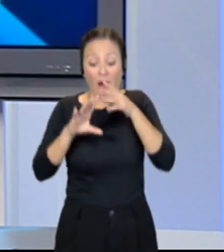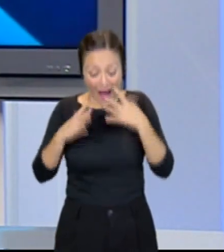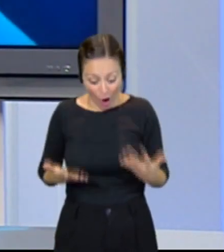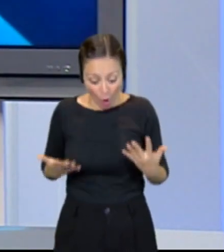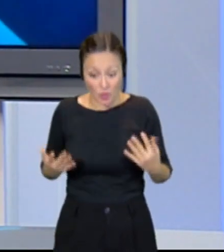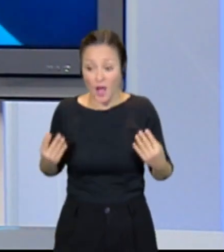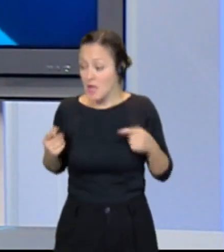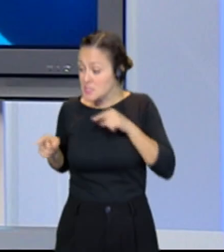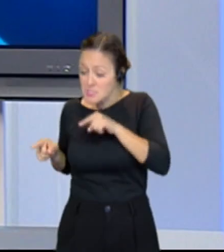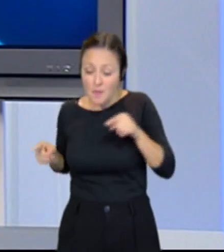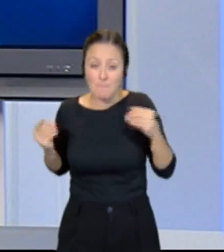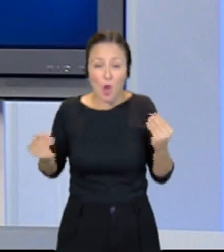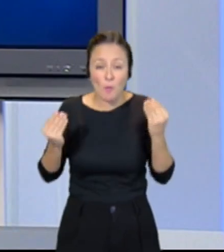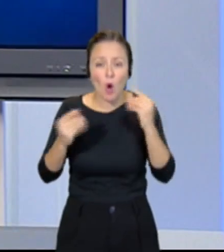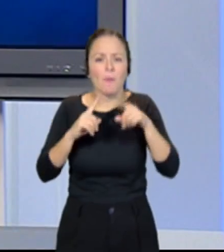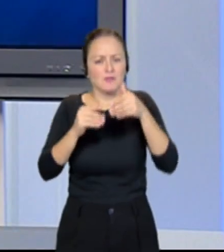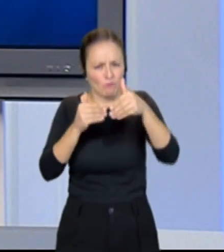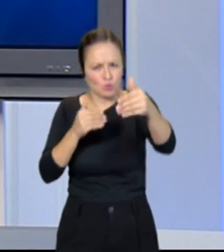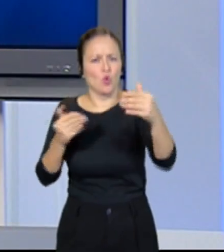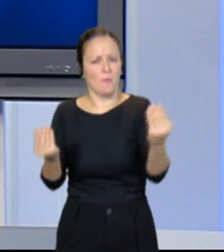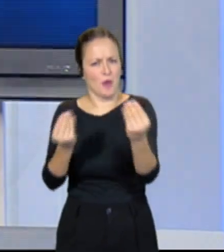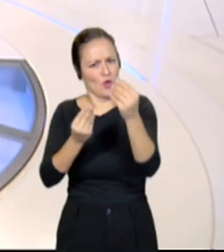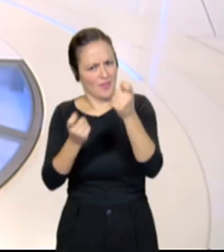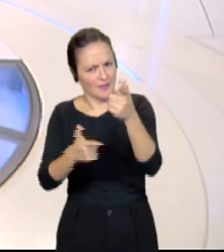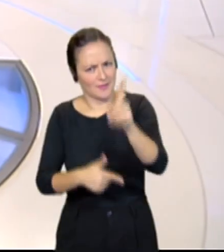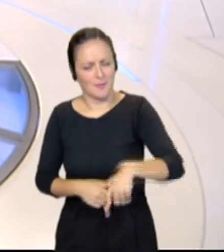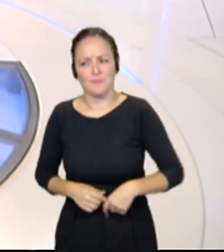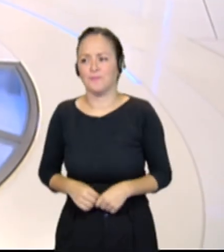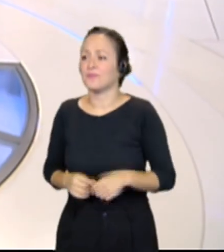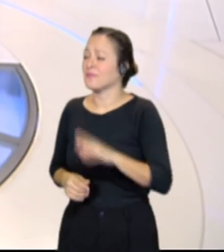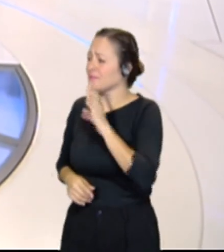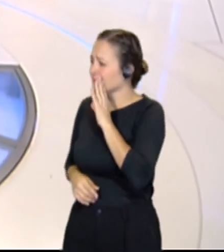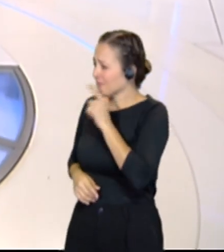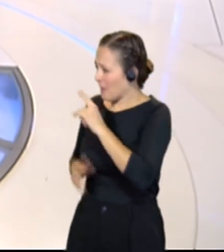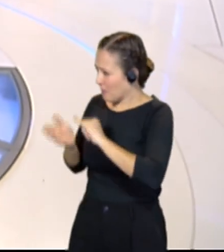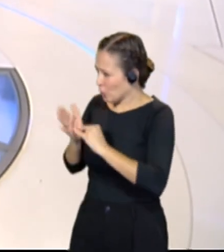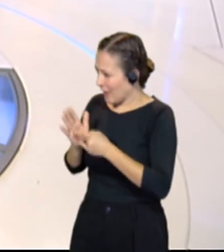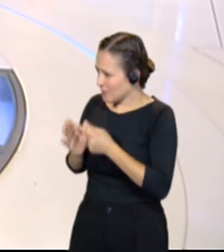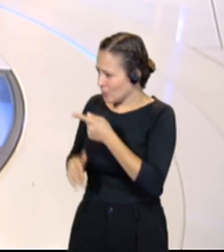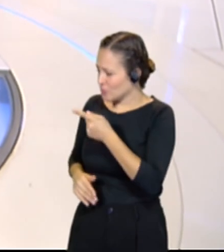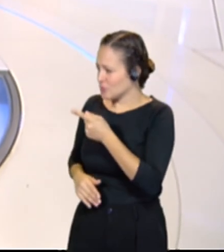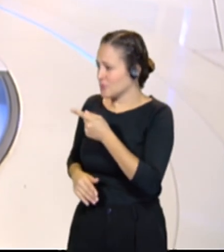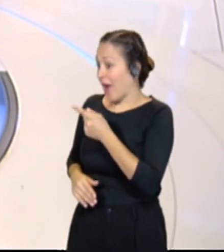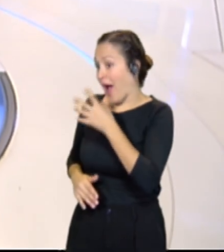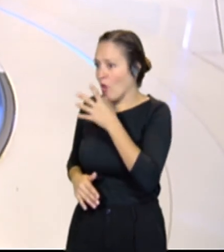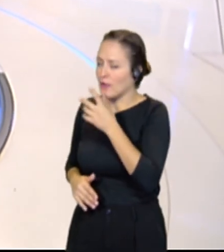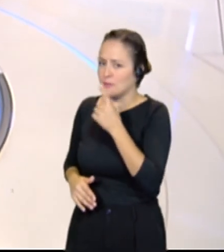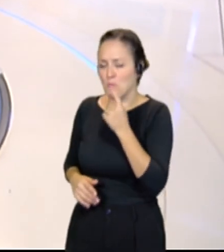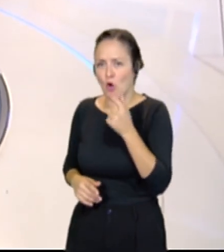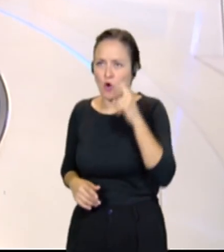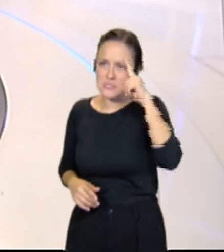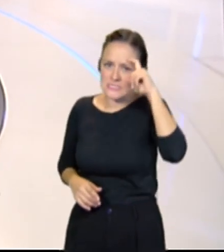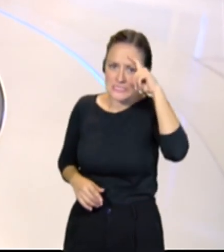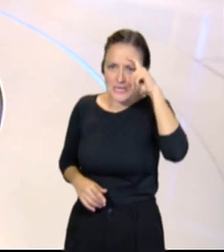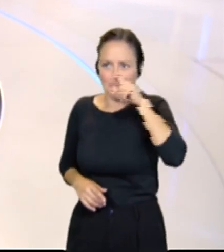configuración del futuro que nos espera. Bueno, esos proyectos en algunos casos están dando quebraderos de cabeza